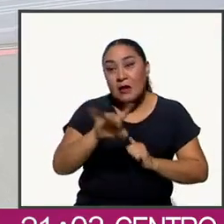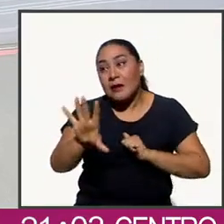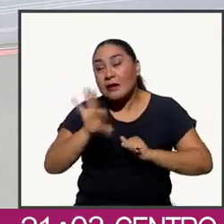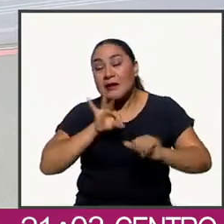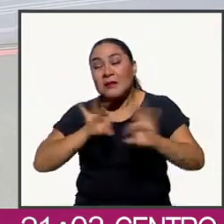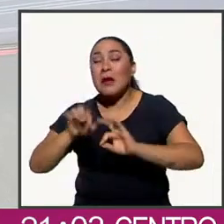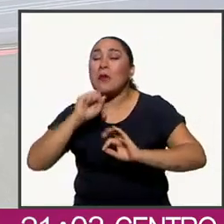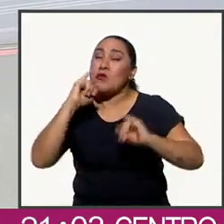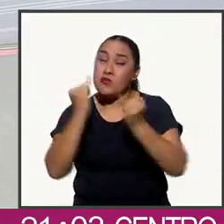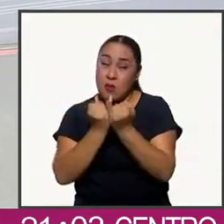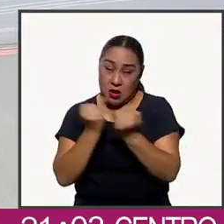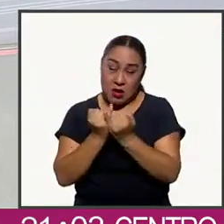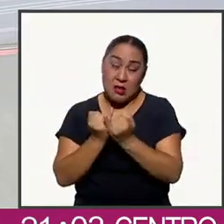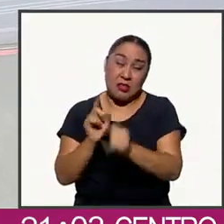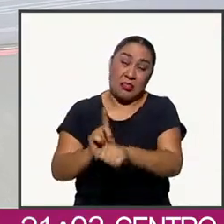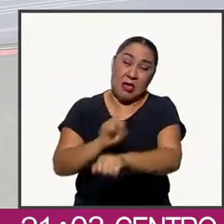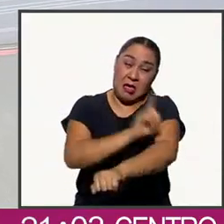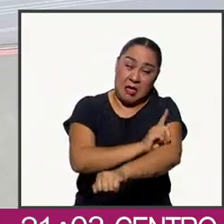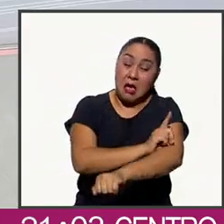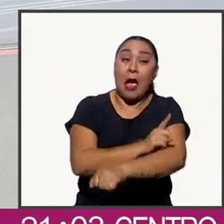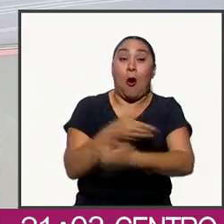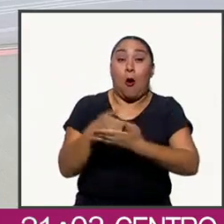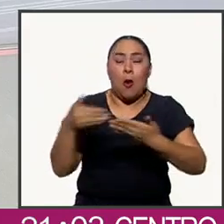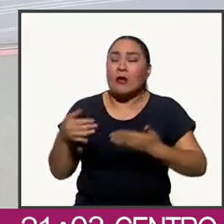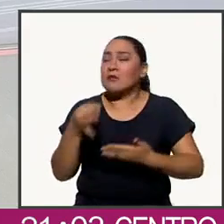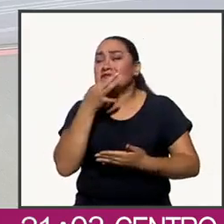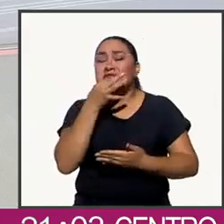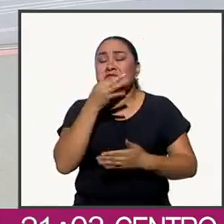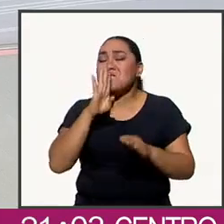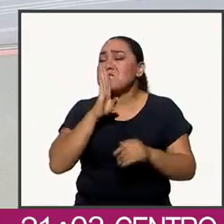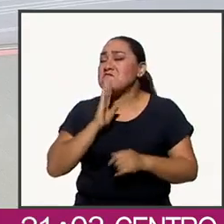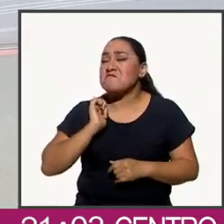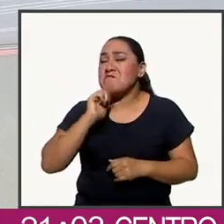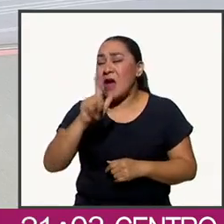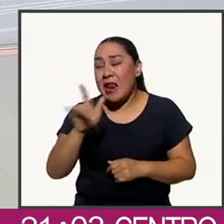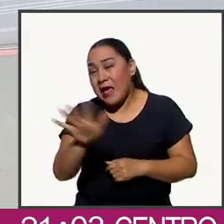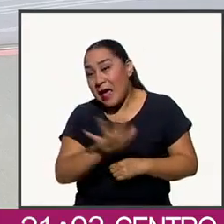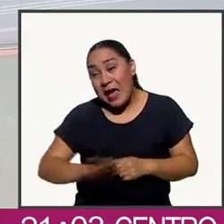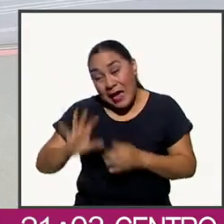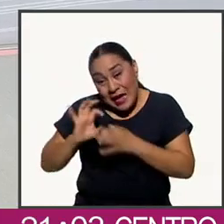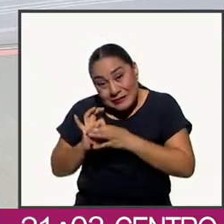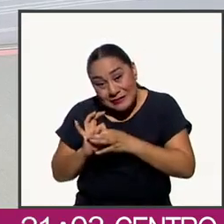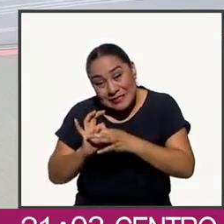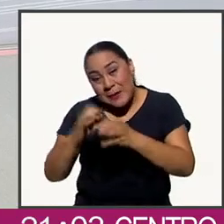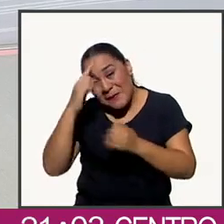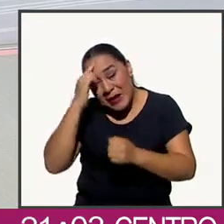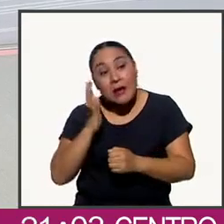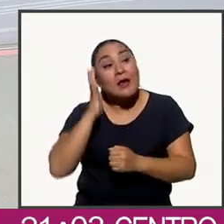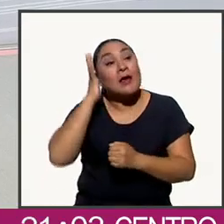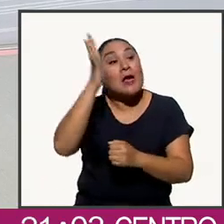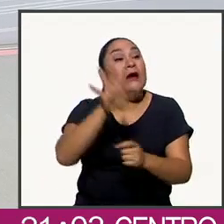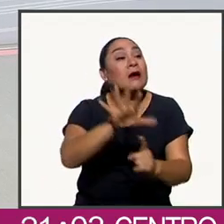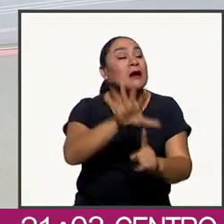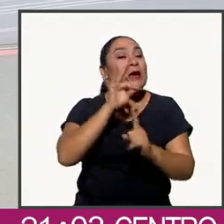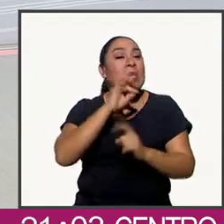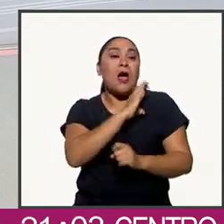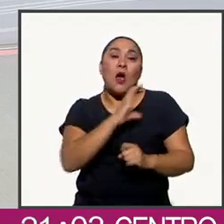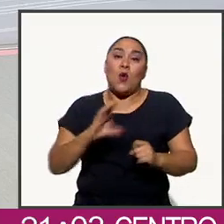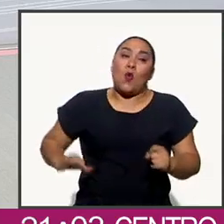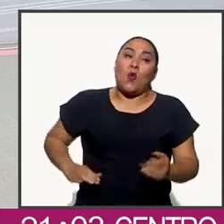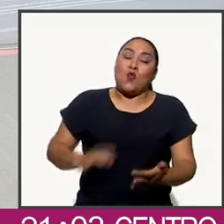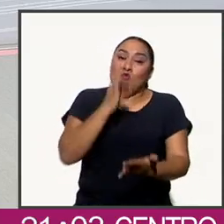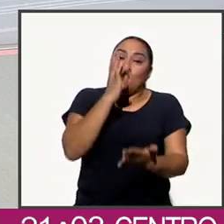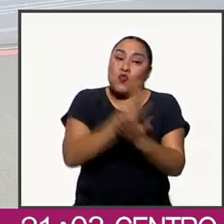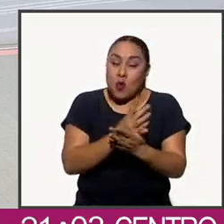igual que en el pasado, se derrumba estrepitosamente el sueño opositor de ir unido para alcanzar un candidato único que